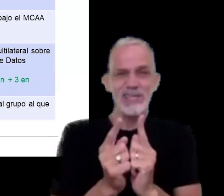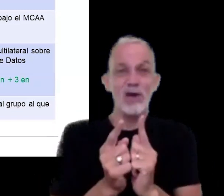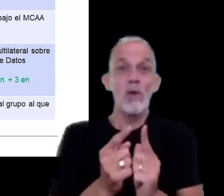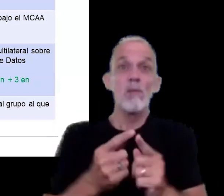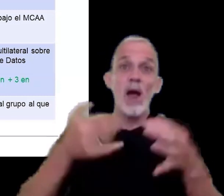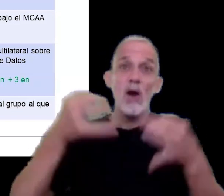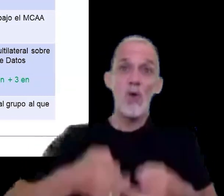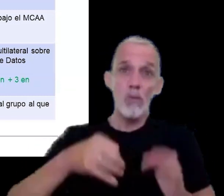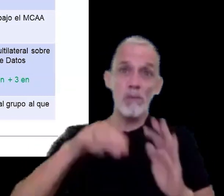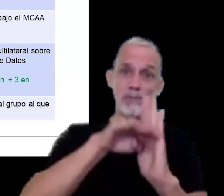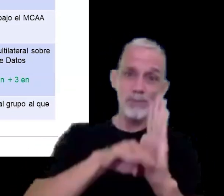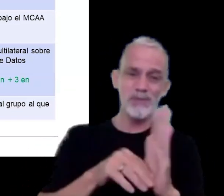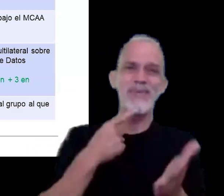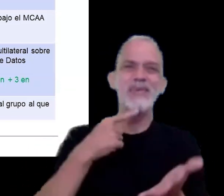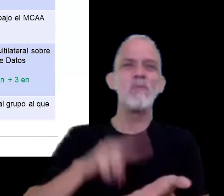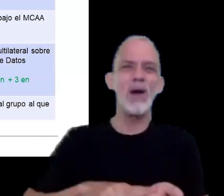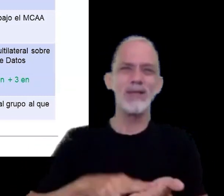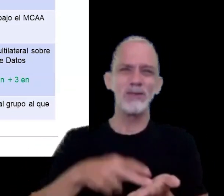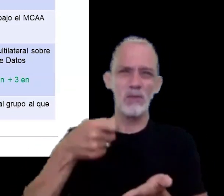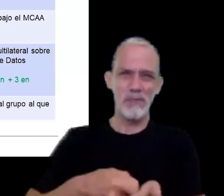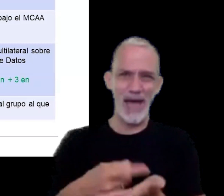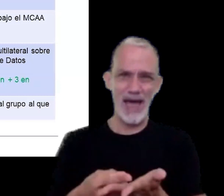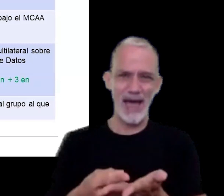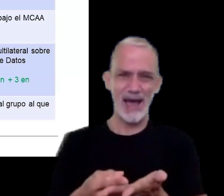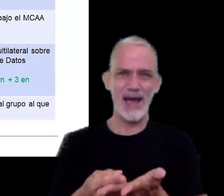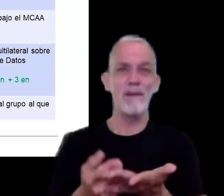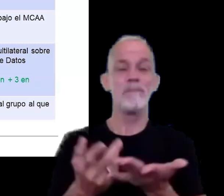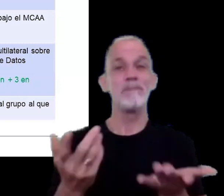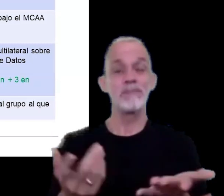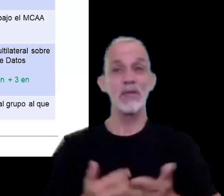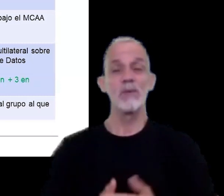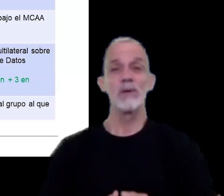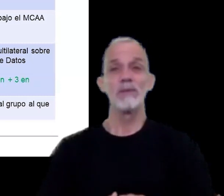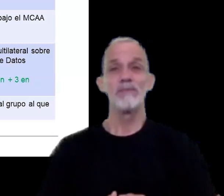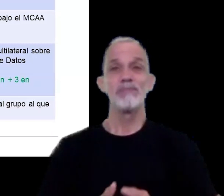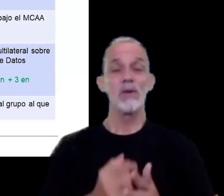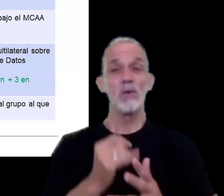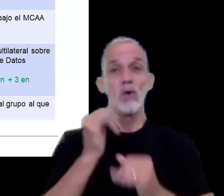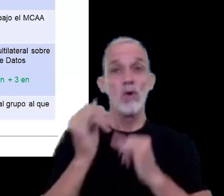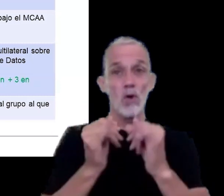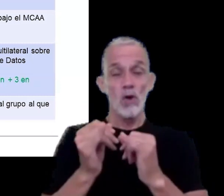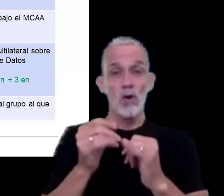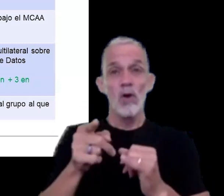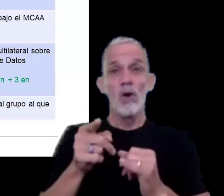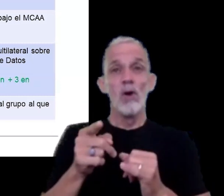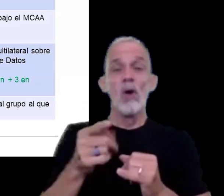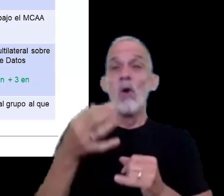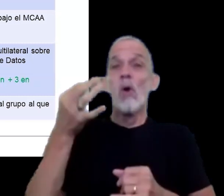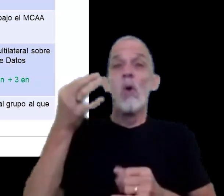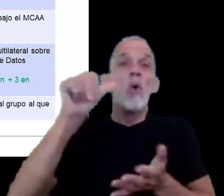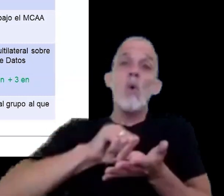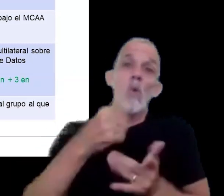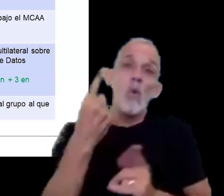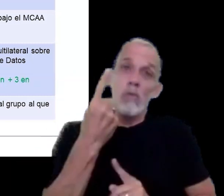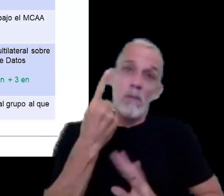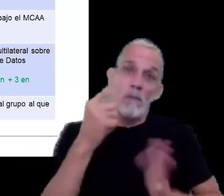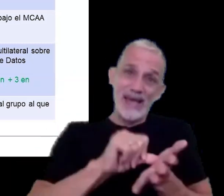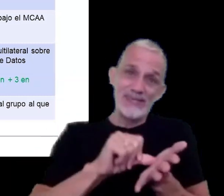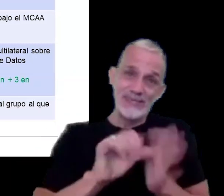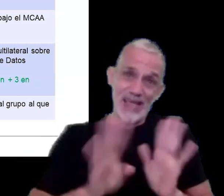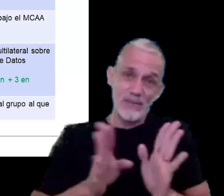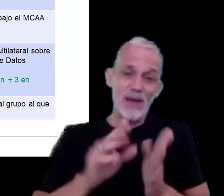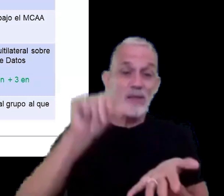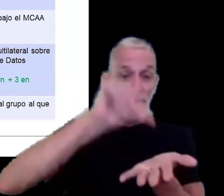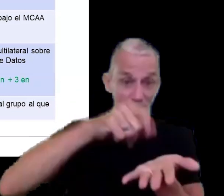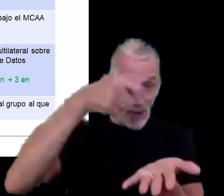en los contribuyentes de modo que como comentaba se presente en un único país y se ha difundido